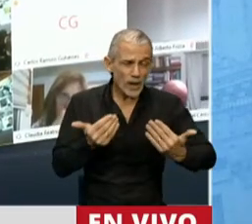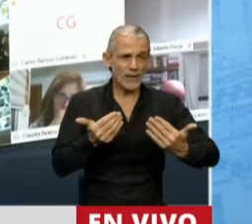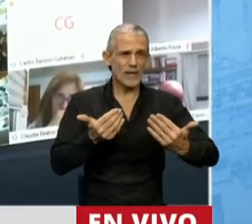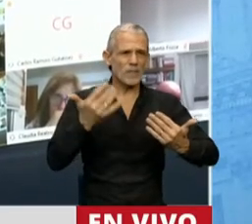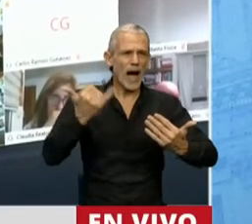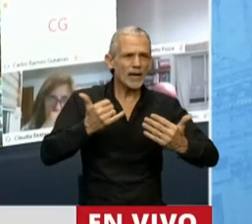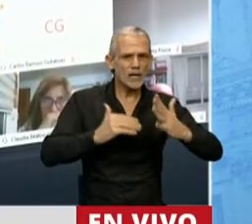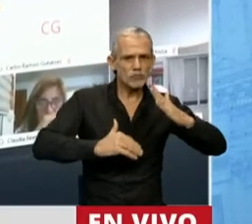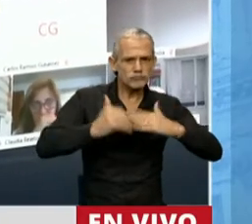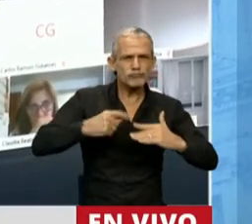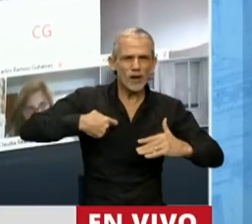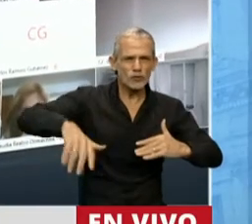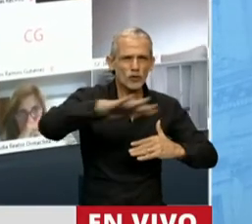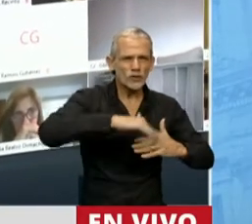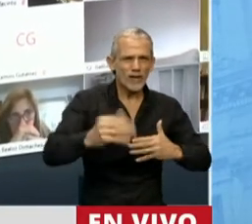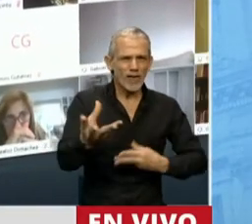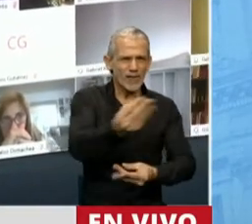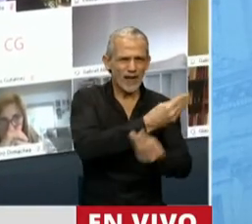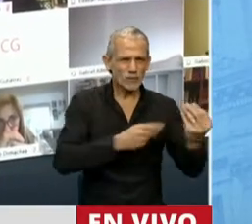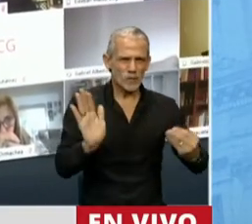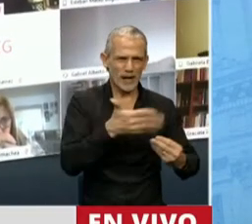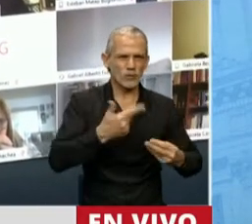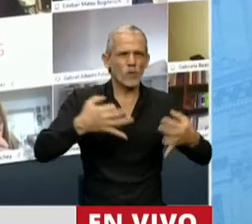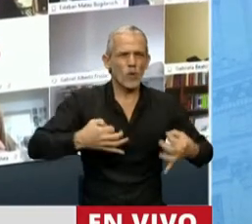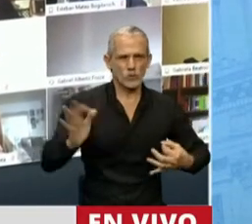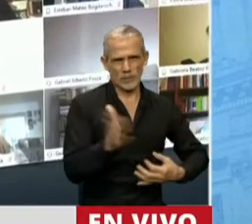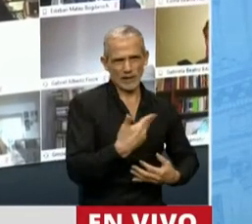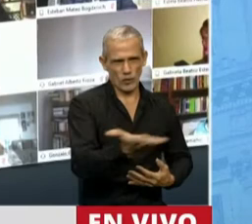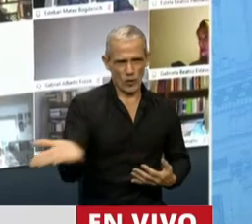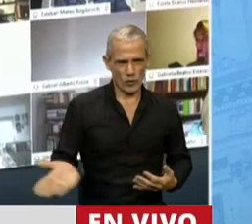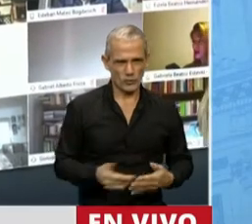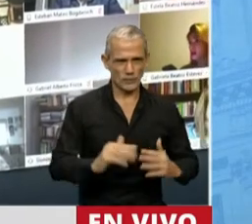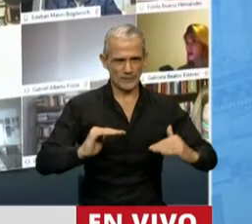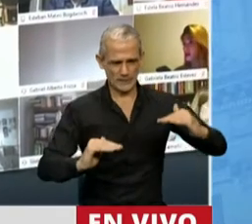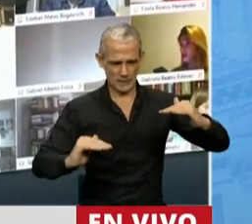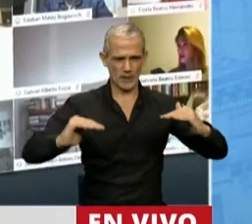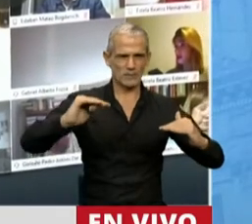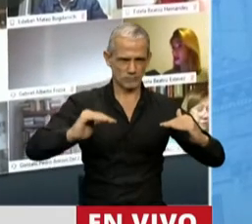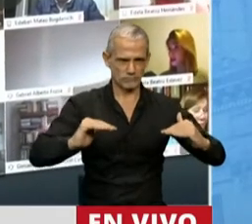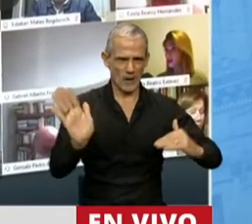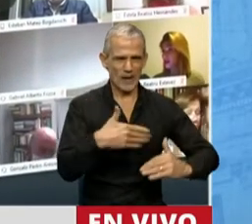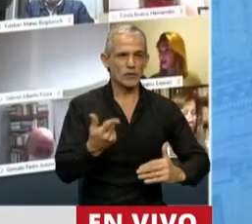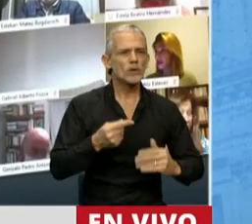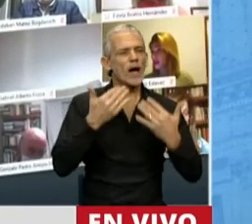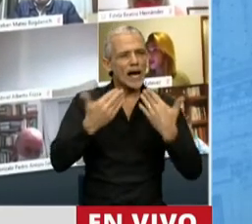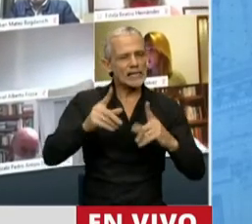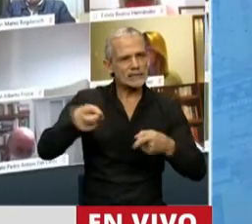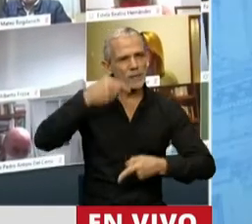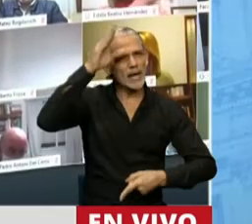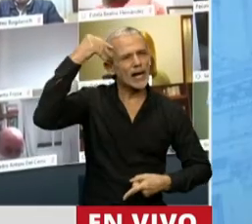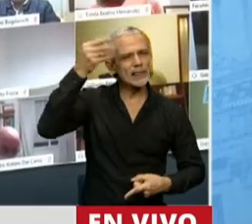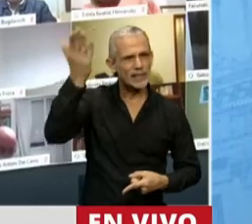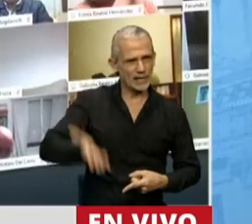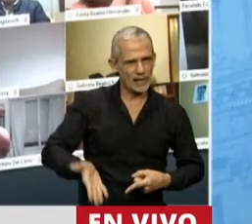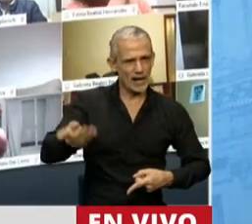a construir una sociedad más solidaria y más justa. Y le quiero agradecer también a Cristina Fernández de Kirchner,